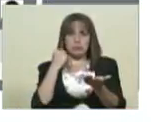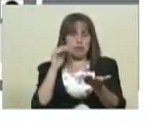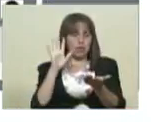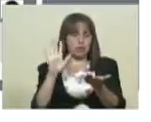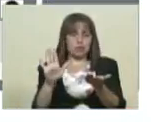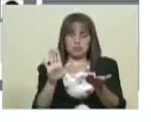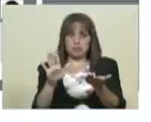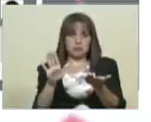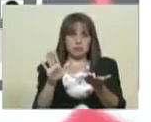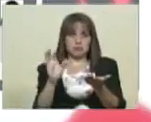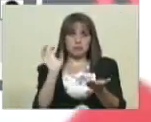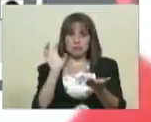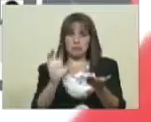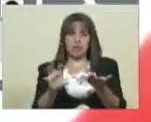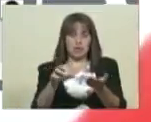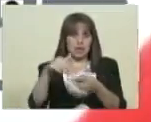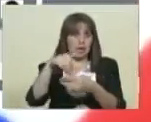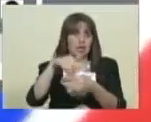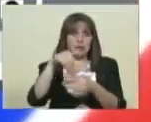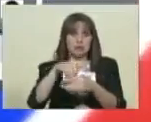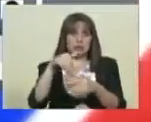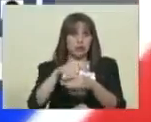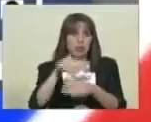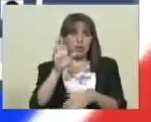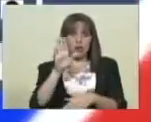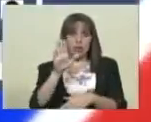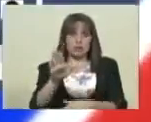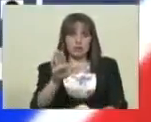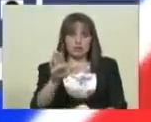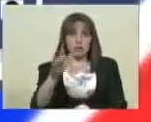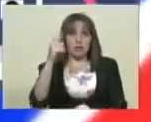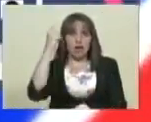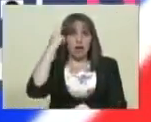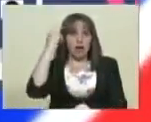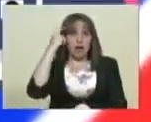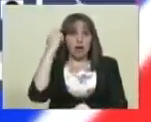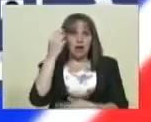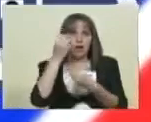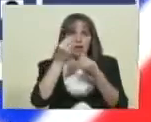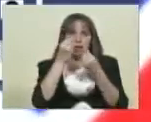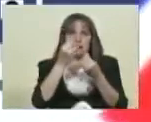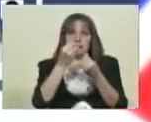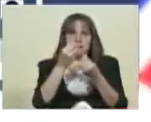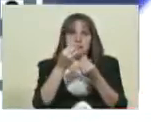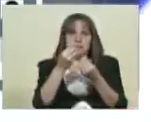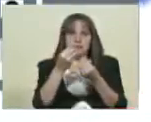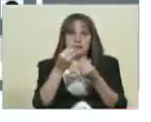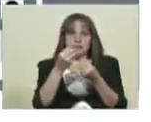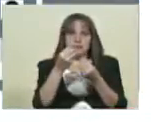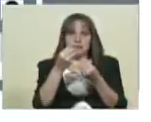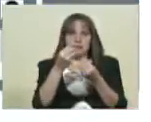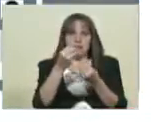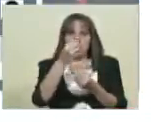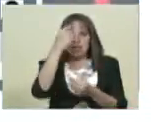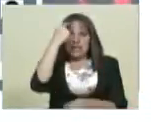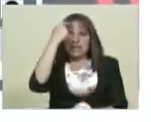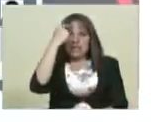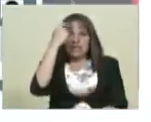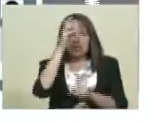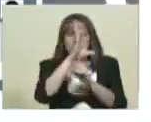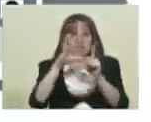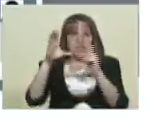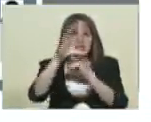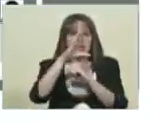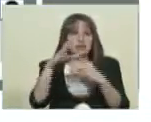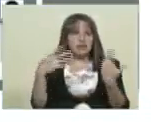un país con un electorado bastante sofisticado, de conocimientos y de cultura